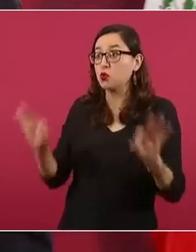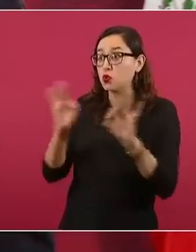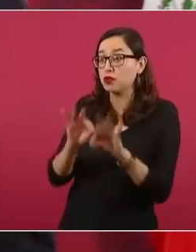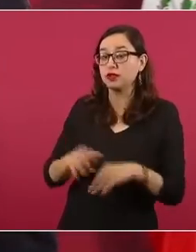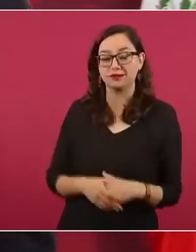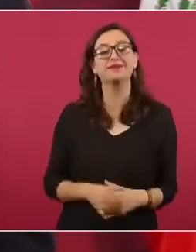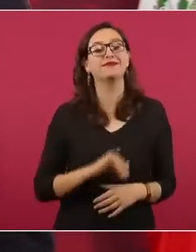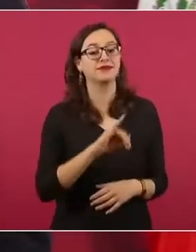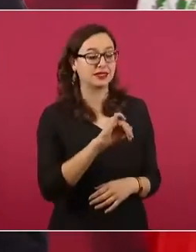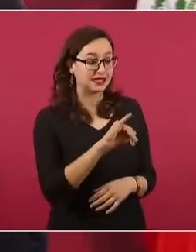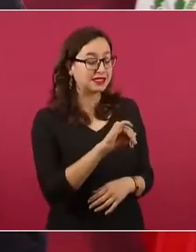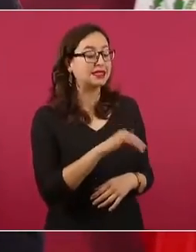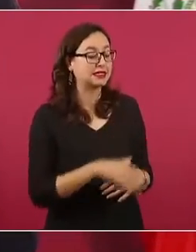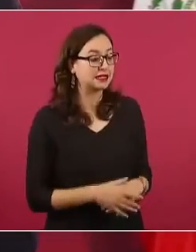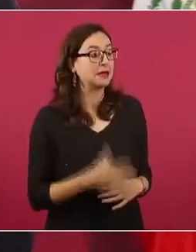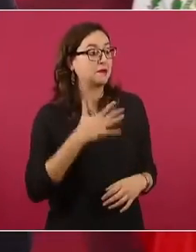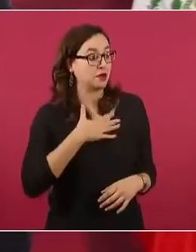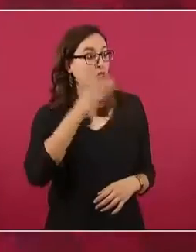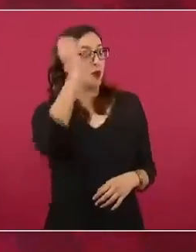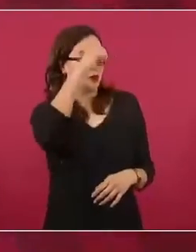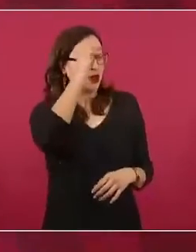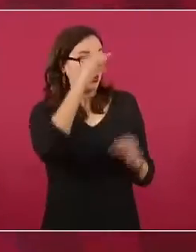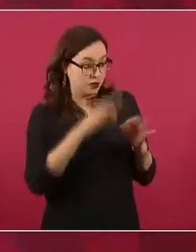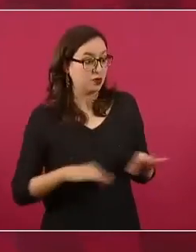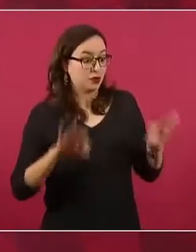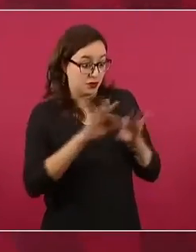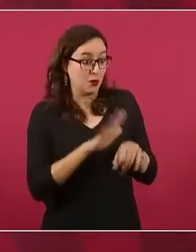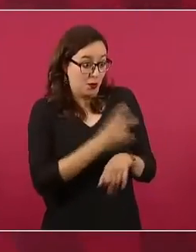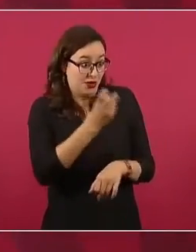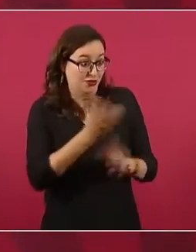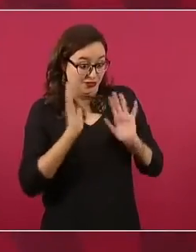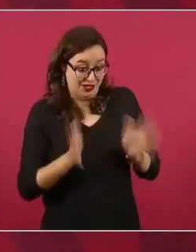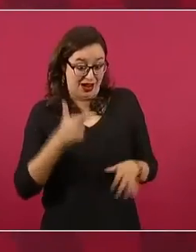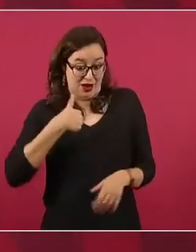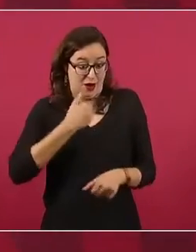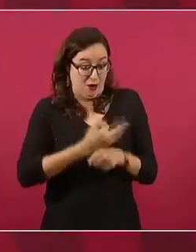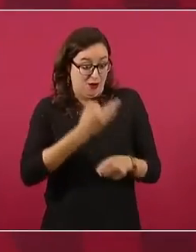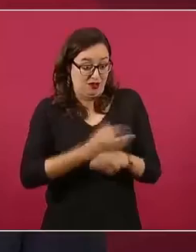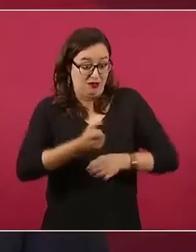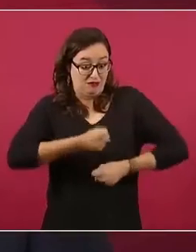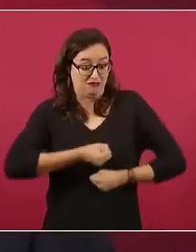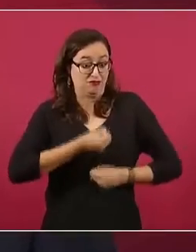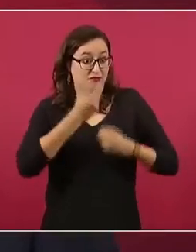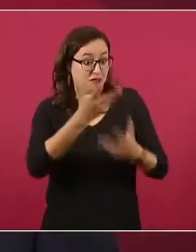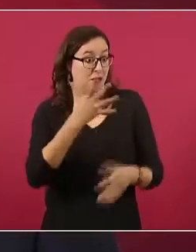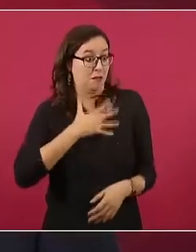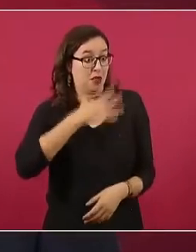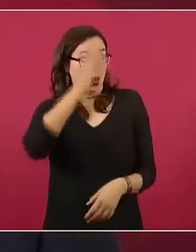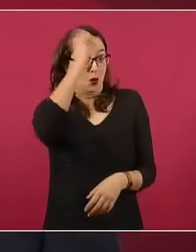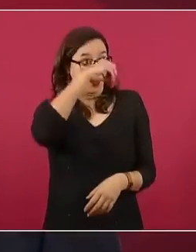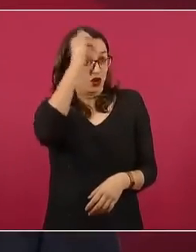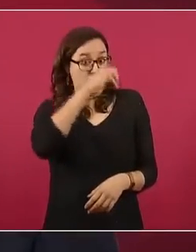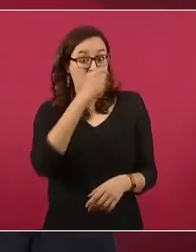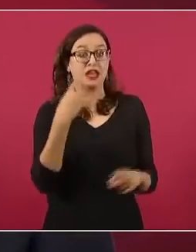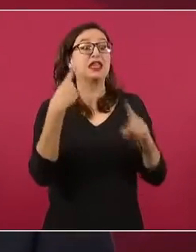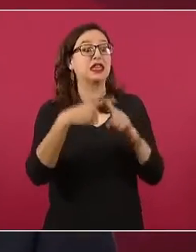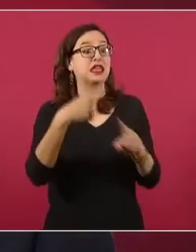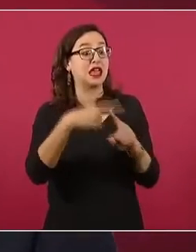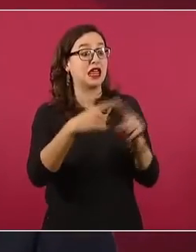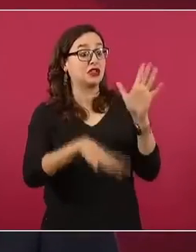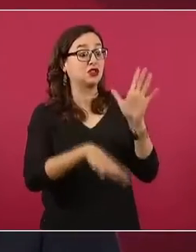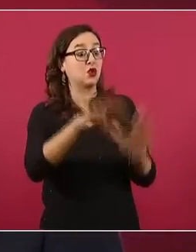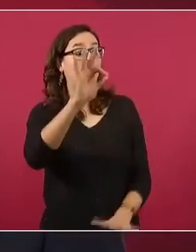opinión es muy importante, pero mi opinión es la que estoy dando a conocer, mi opinión es que el pueblo